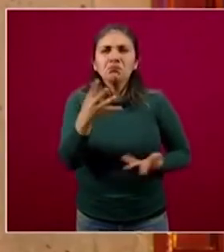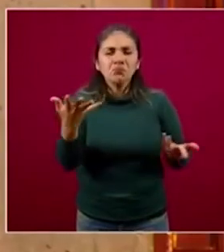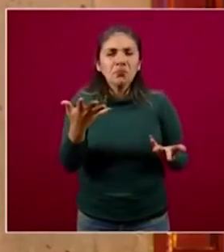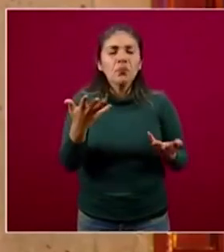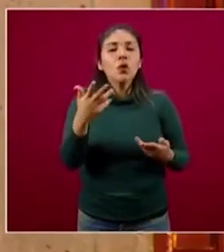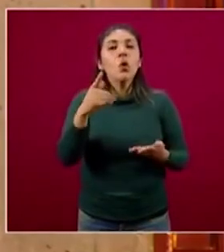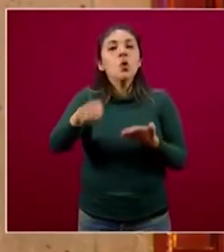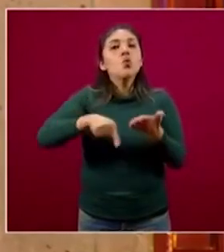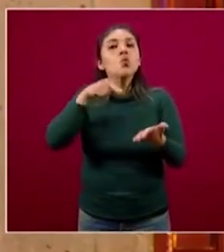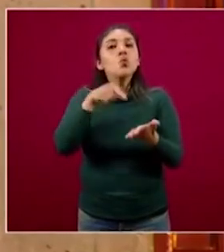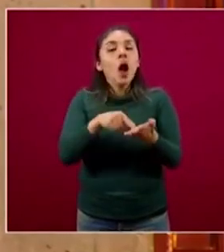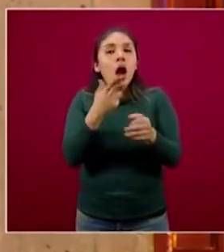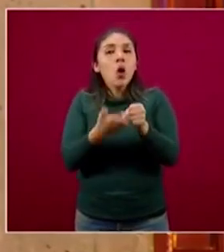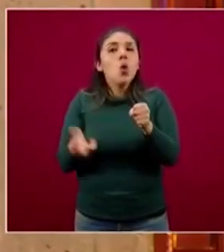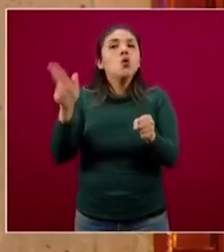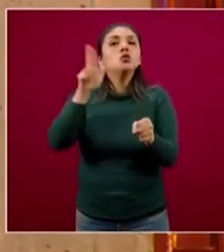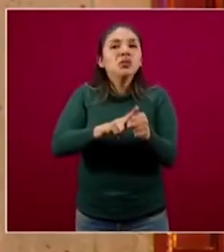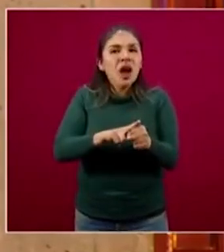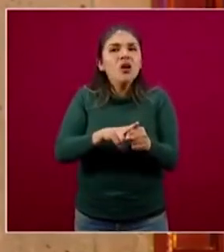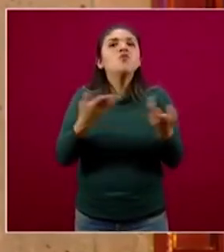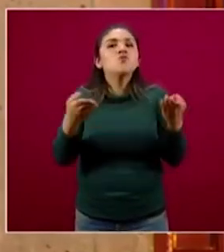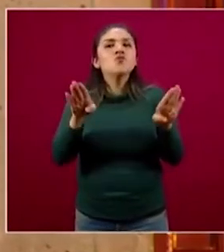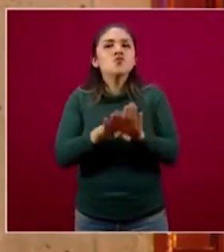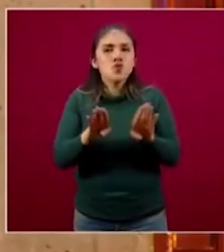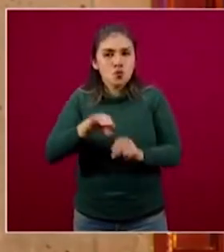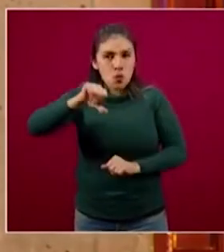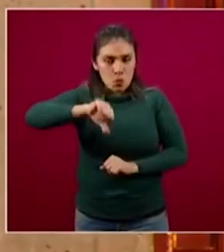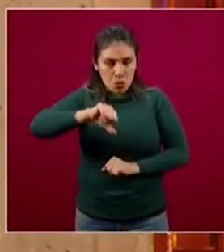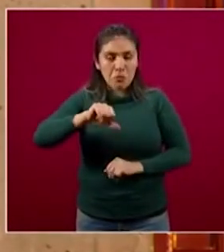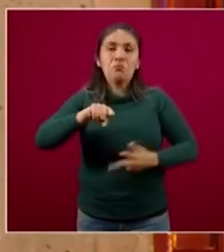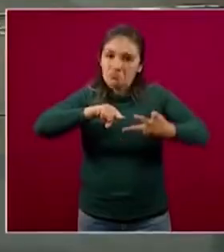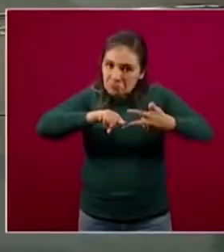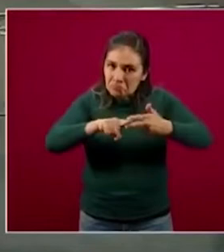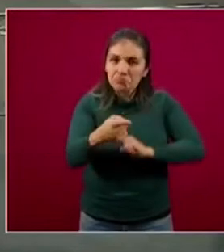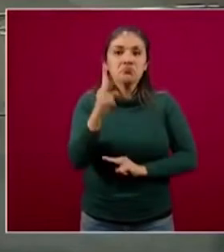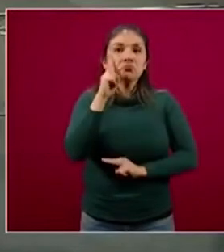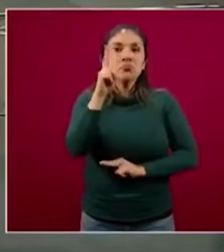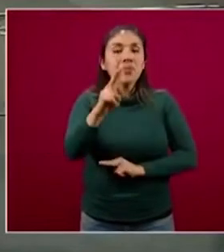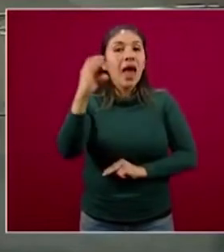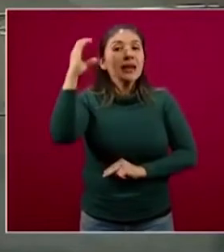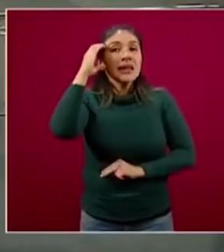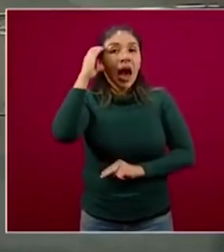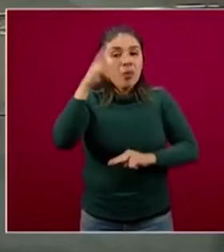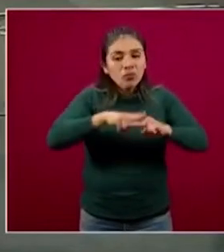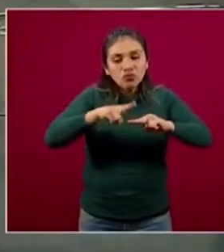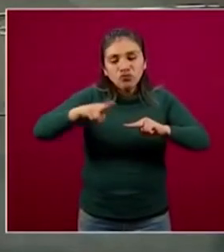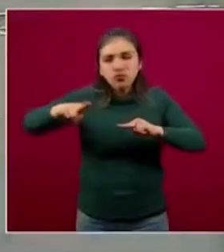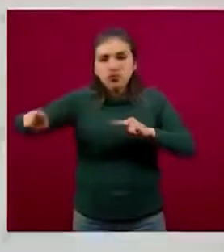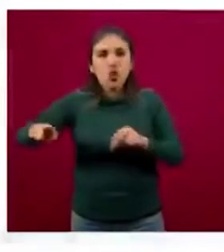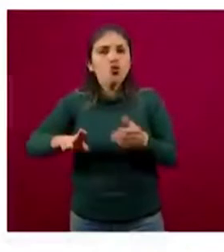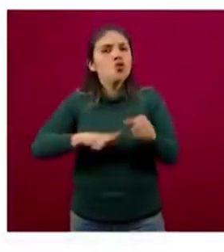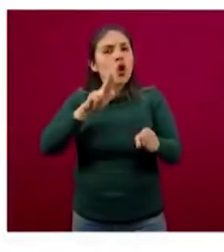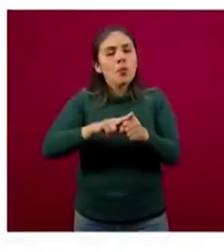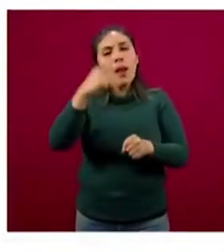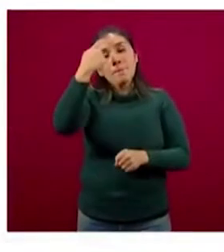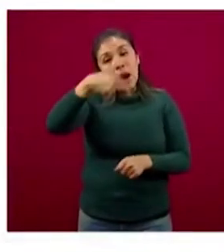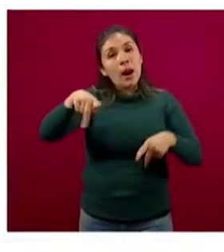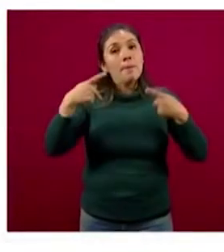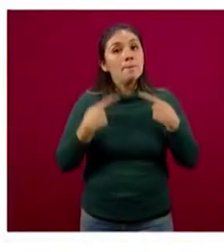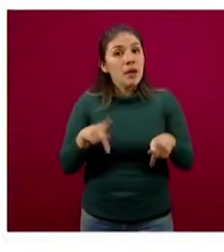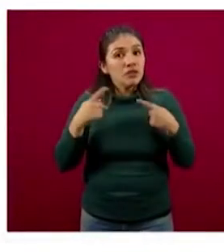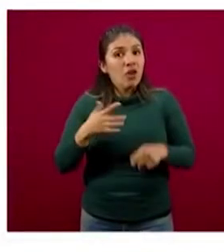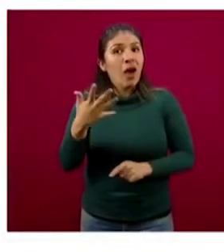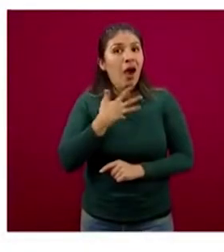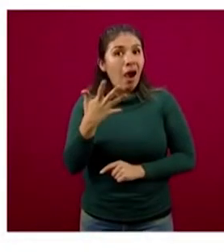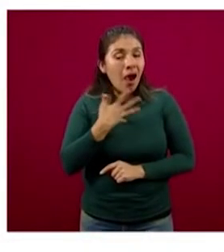ocupación y disponibilidad hospitalaria. Empezamos siempre con lo que son las camas generales para personas que